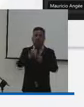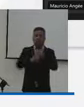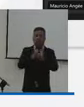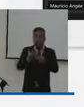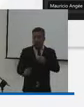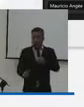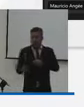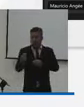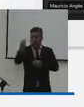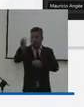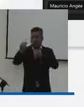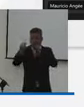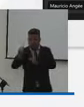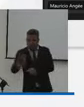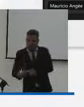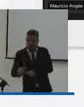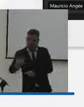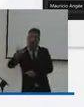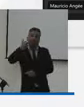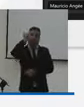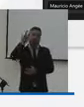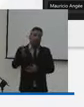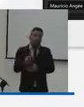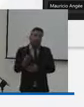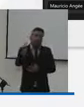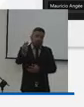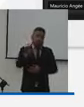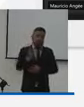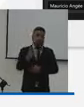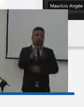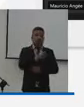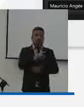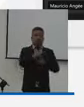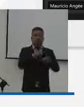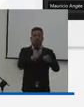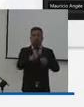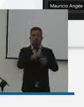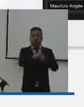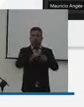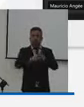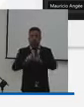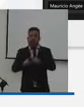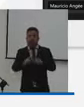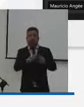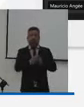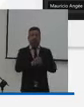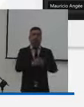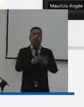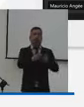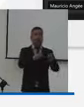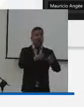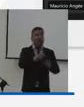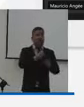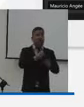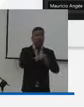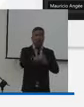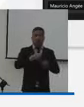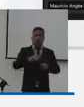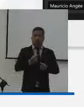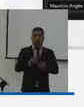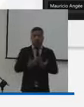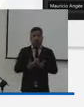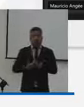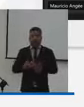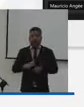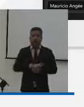conocemos tenemos alrededor de 900 municipios de nivel 6 lo cual económicamente no tienen el recurso